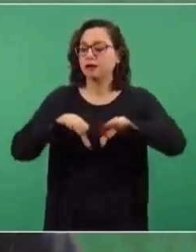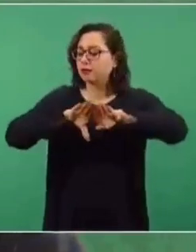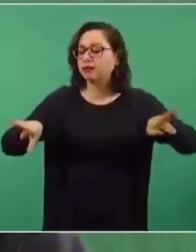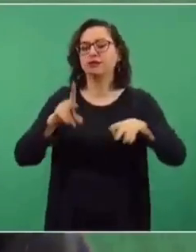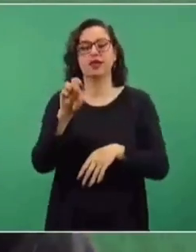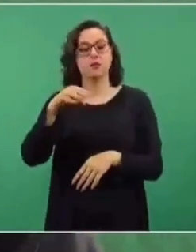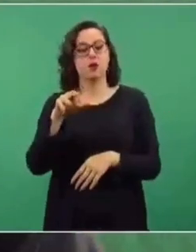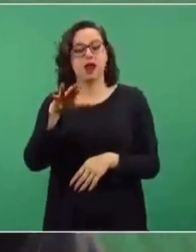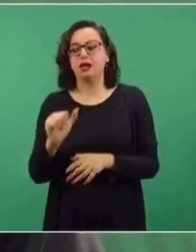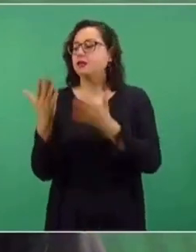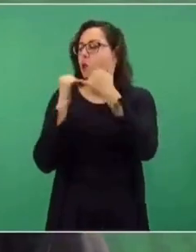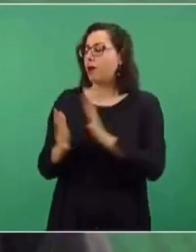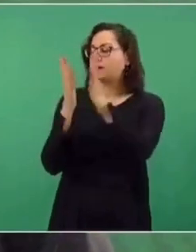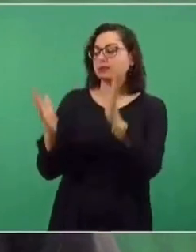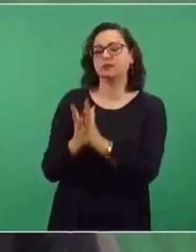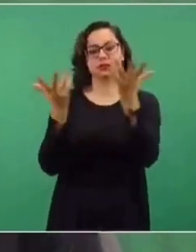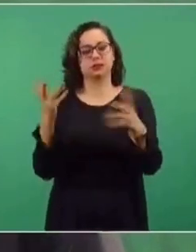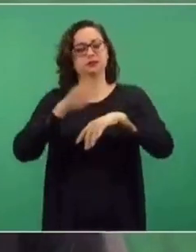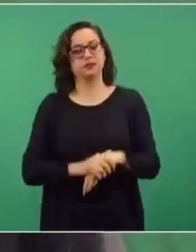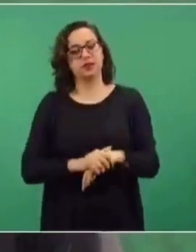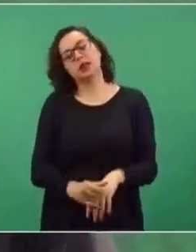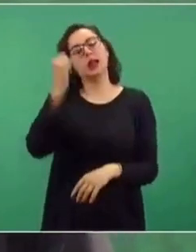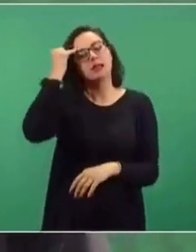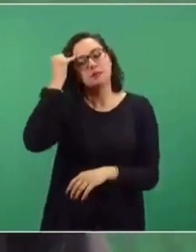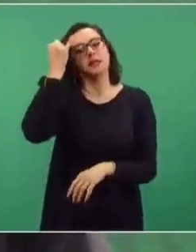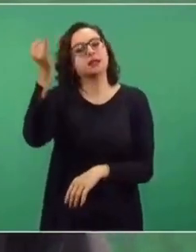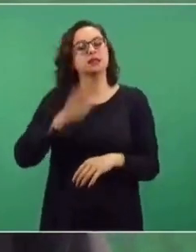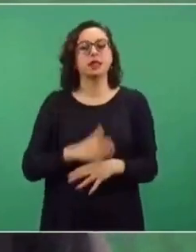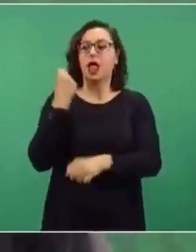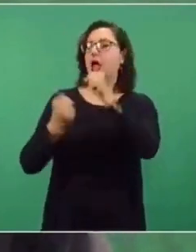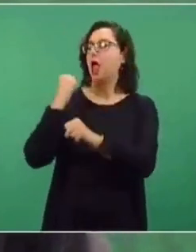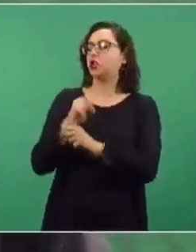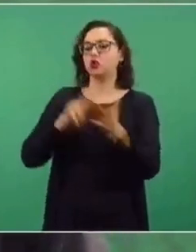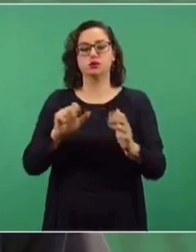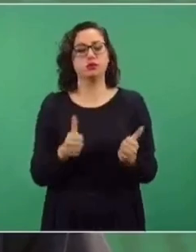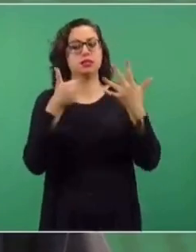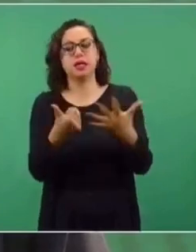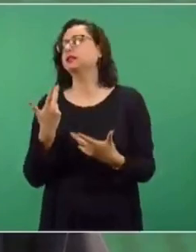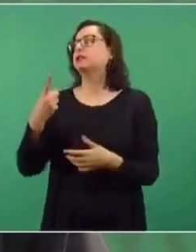cuánto se hubiese evitado si se hubiese respetado el voto en el 2006.